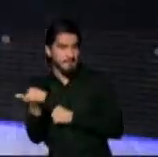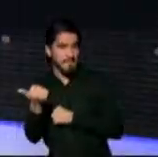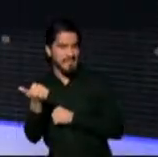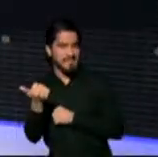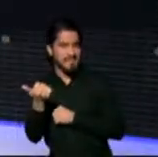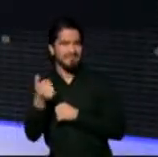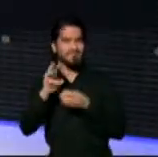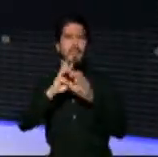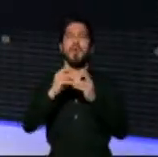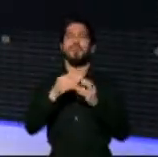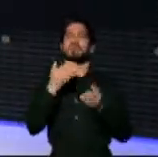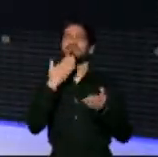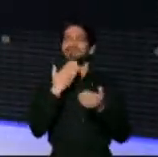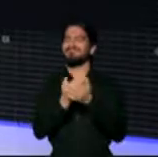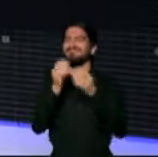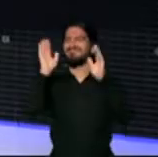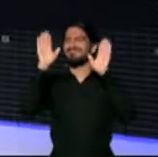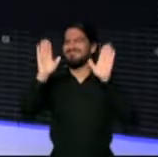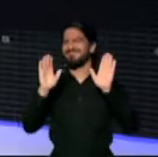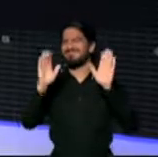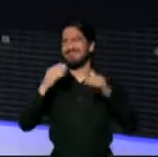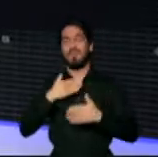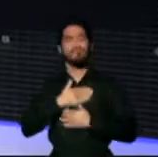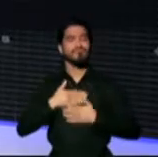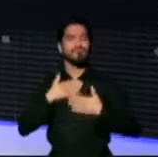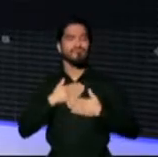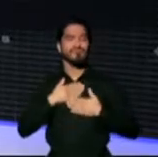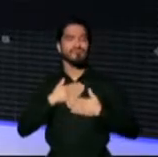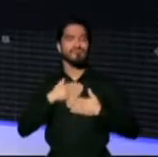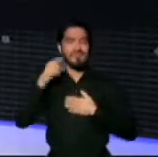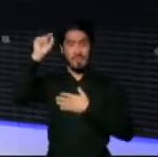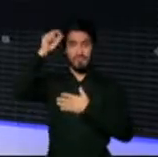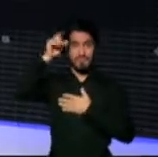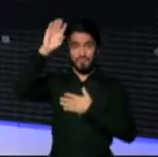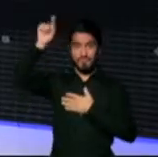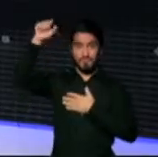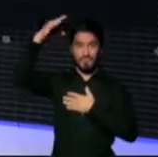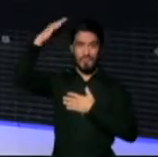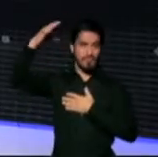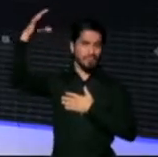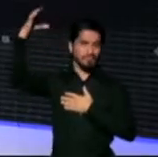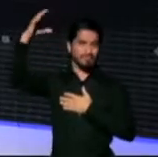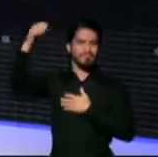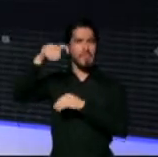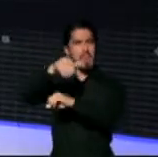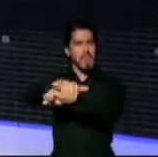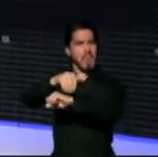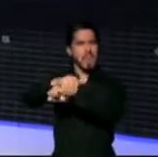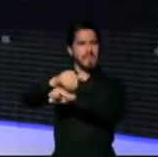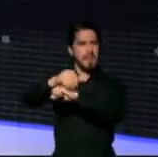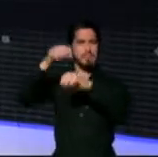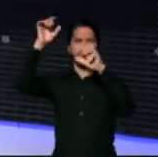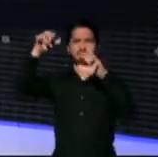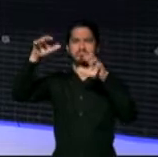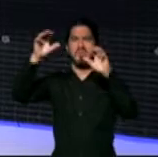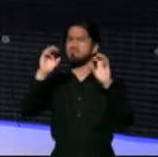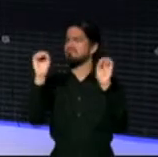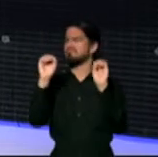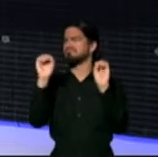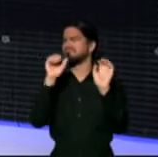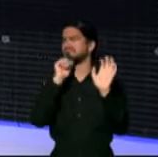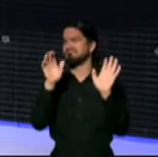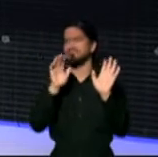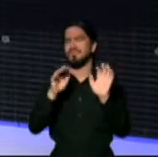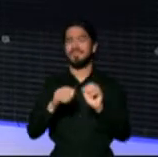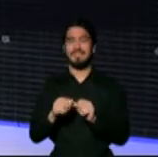estar excelentes para el disfrute cielos mayormente soleados de hecho en la noche esperamos poca o ninguna actividad de precipitación en el mar